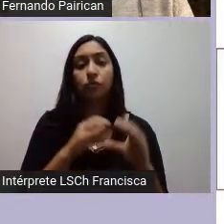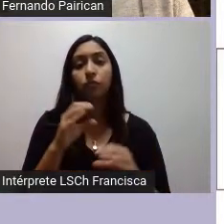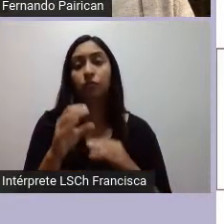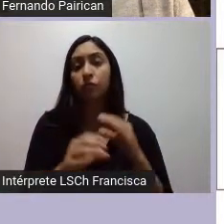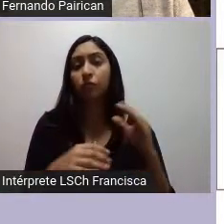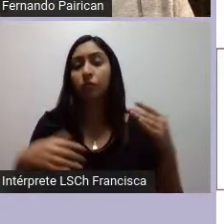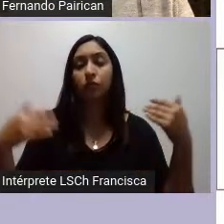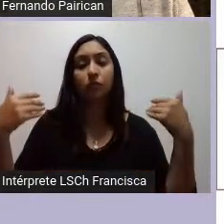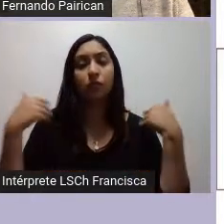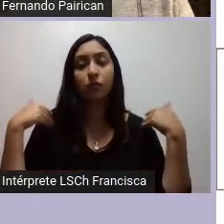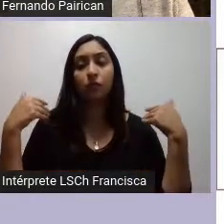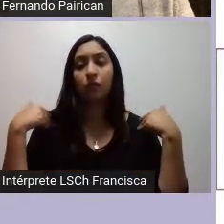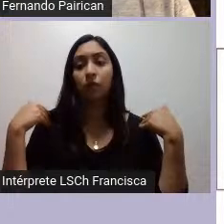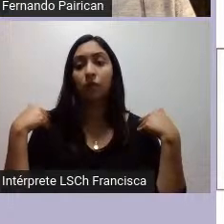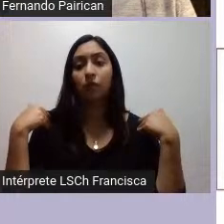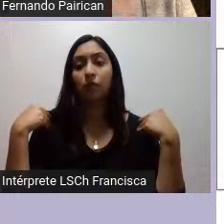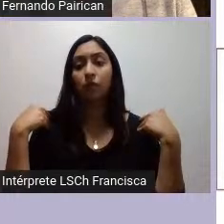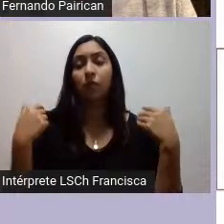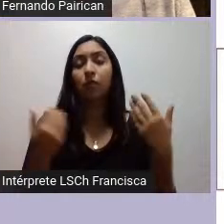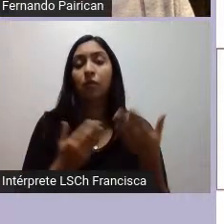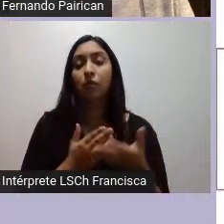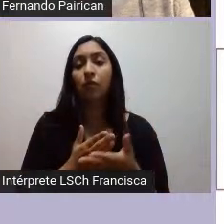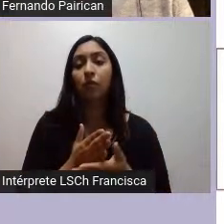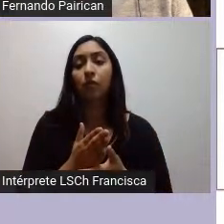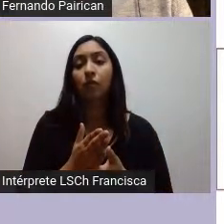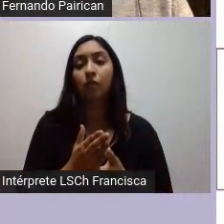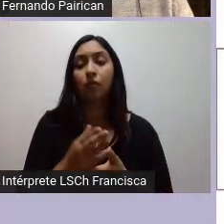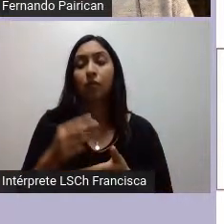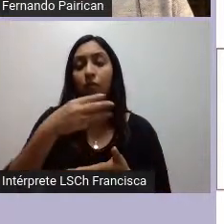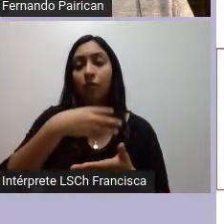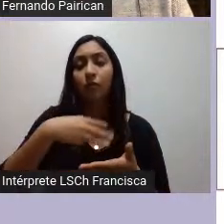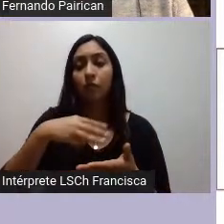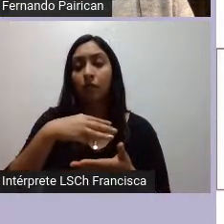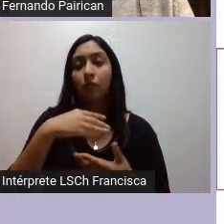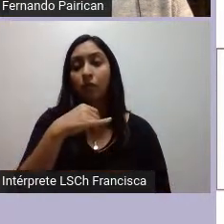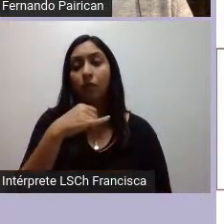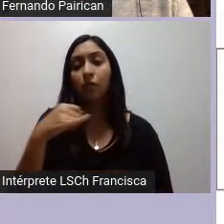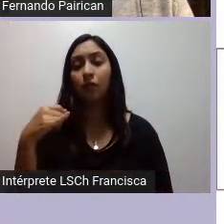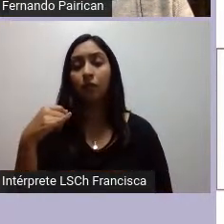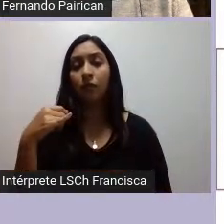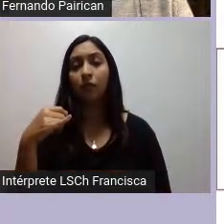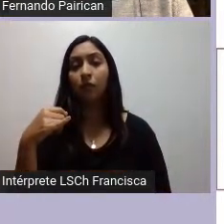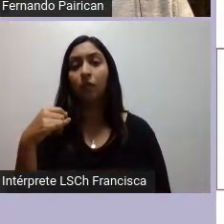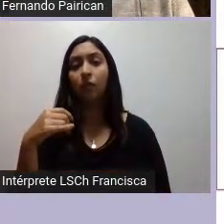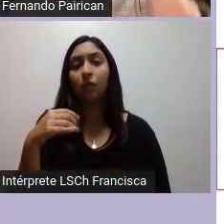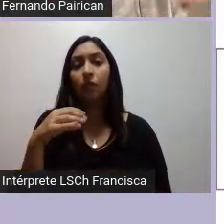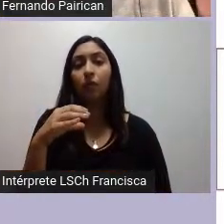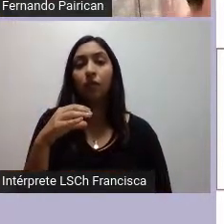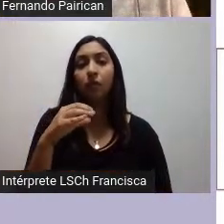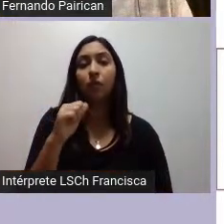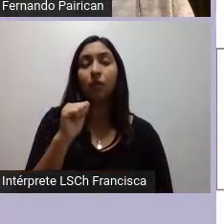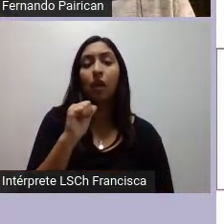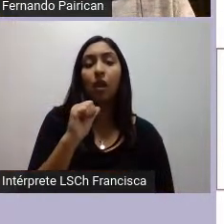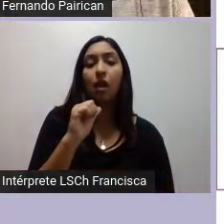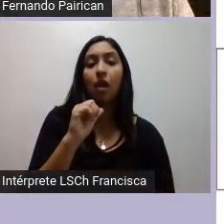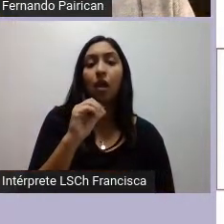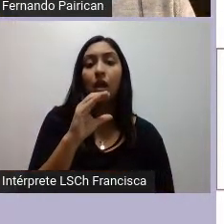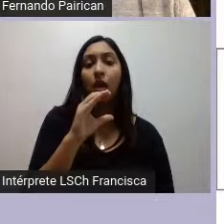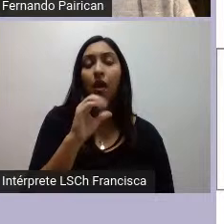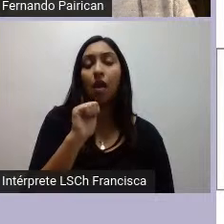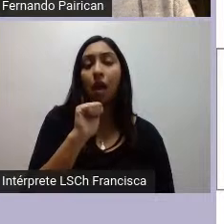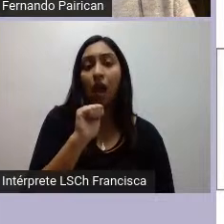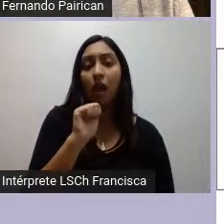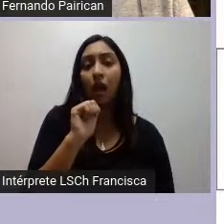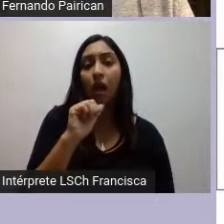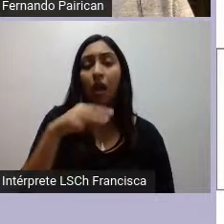ensayo a partir del municipio y luego vemos ya la forjación de ANCAM la asociación de alcaldes mapuche que ya tiene más alcaldes